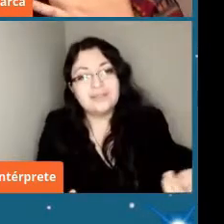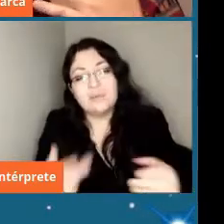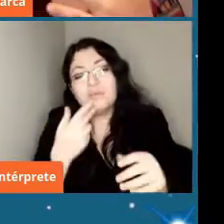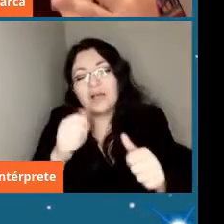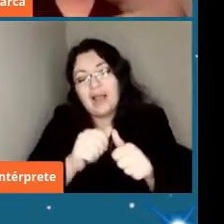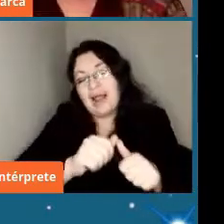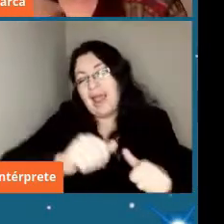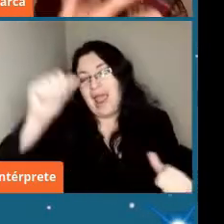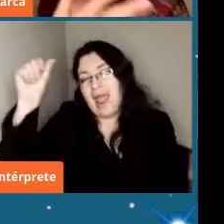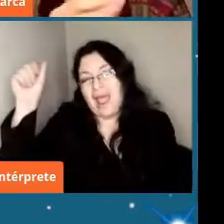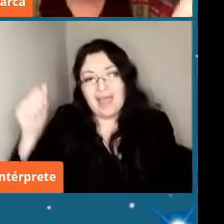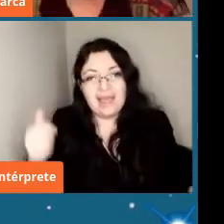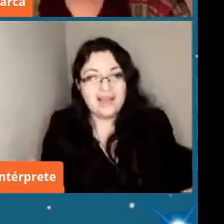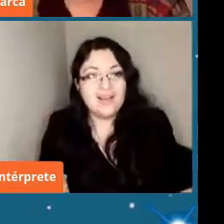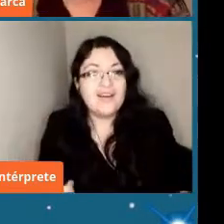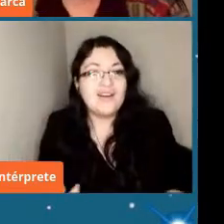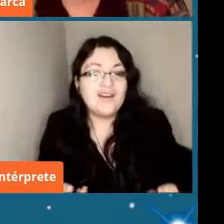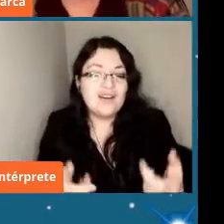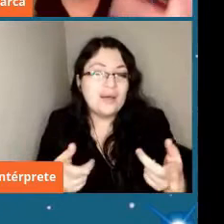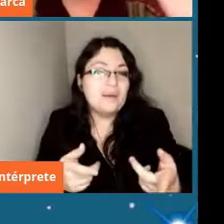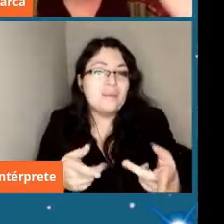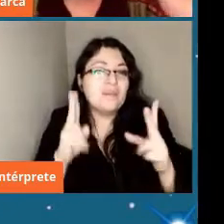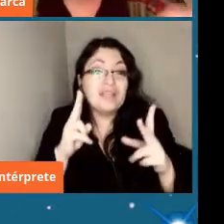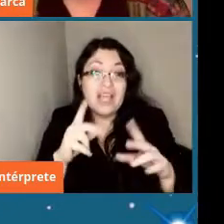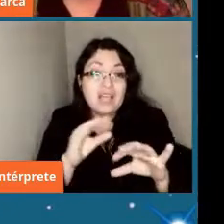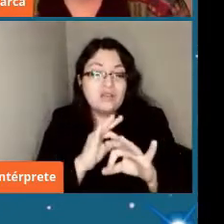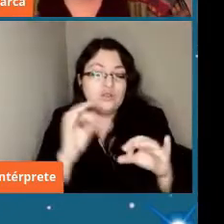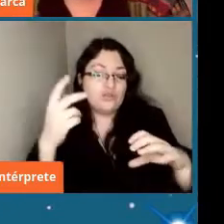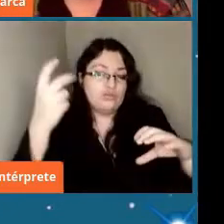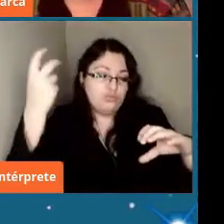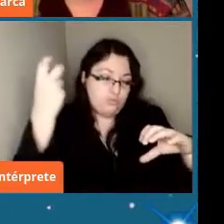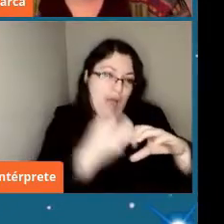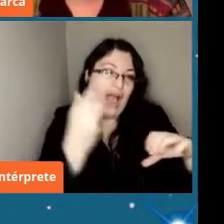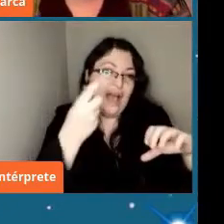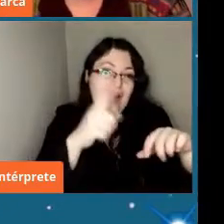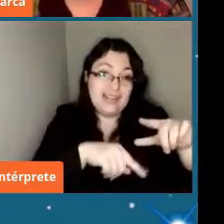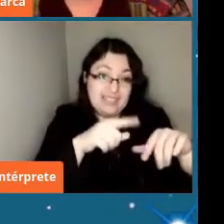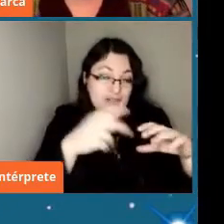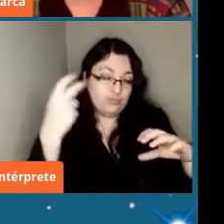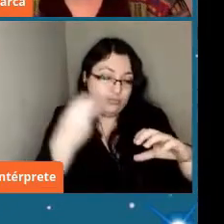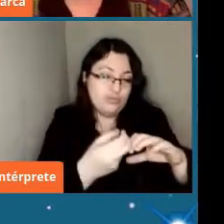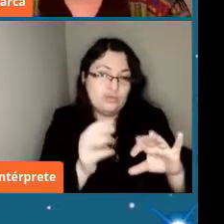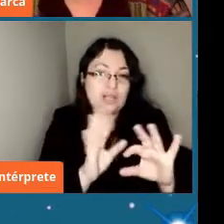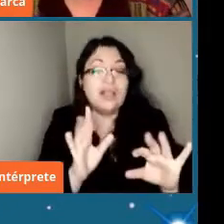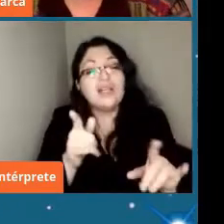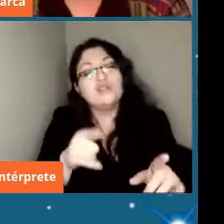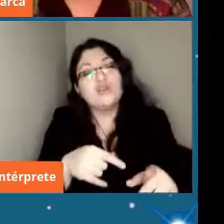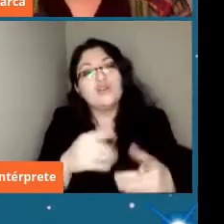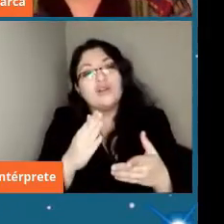entonces va a permitir que no llegue a la Tierra entonces eso es parte de lo que viene al futuro